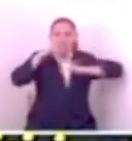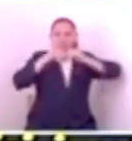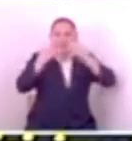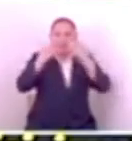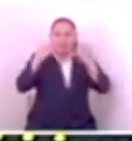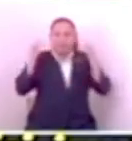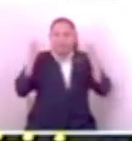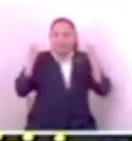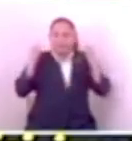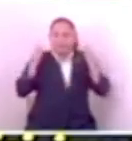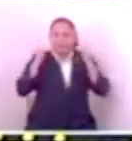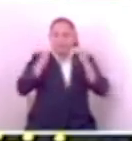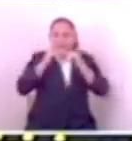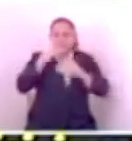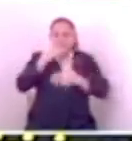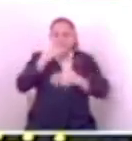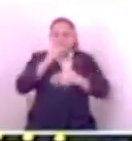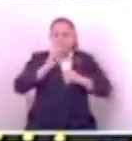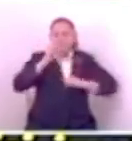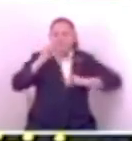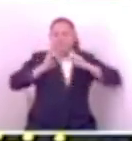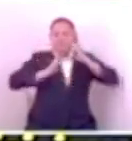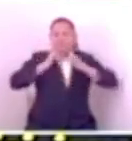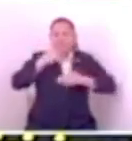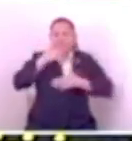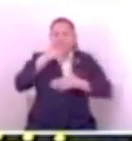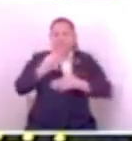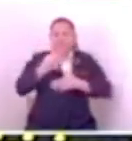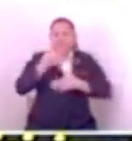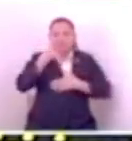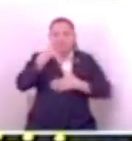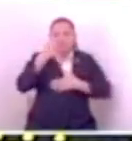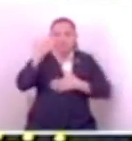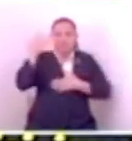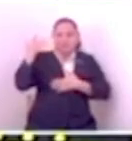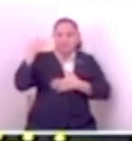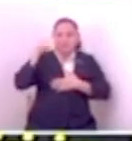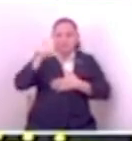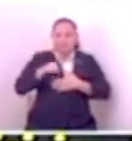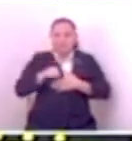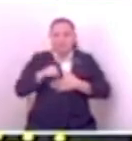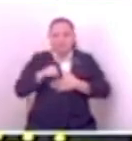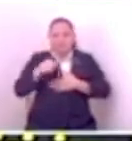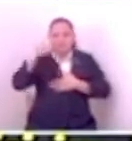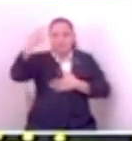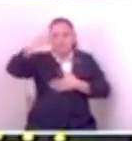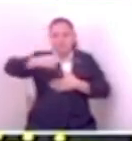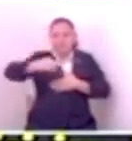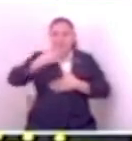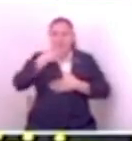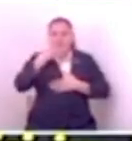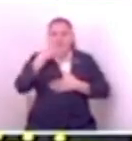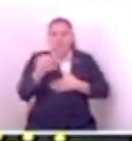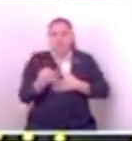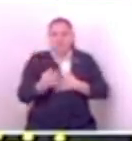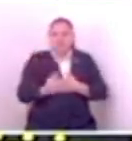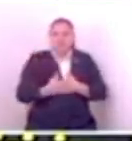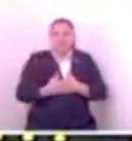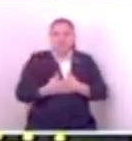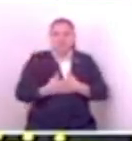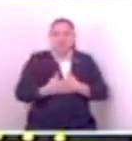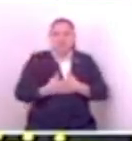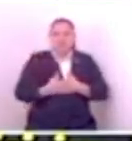En la segunda noticia de este día hablaremos sobre Carlos Reyes, el ex arenero, diputado